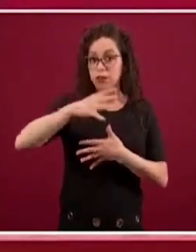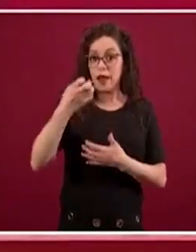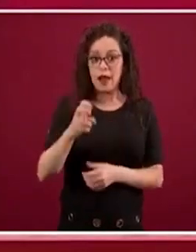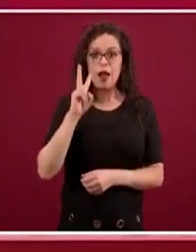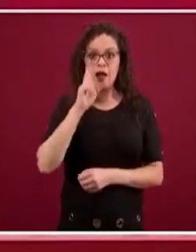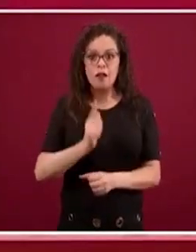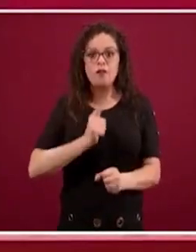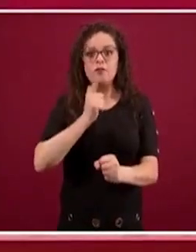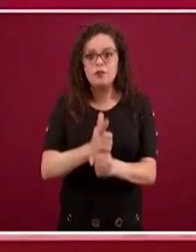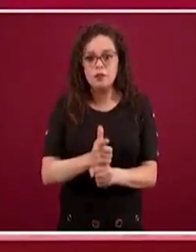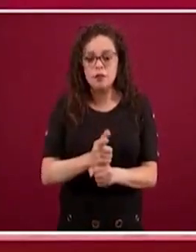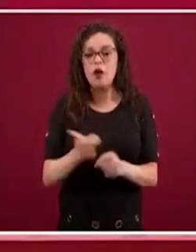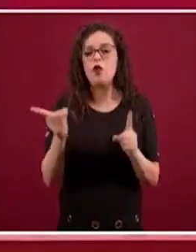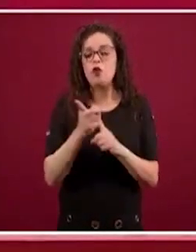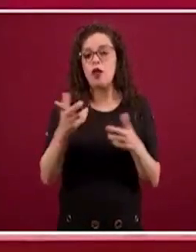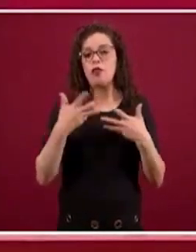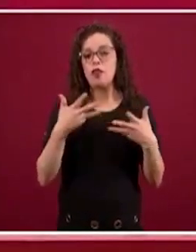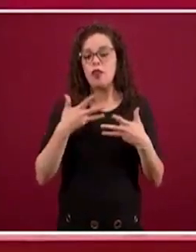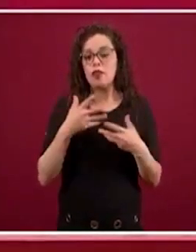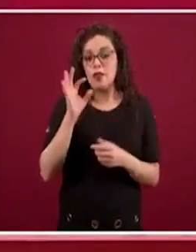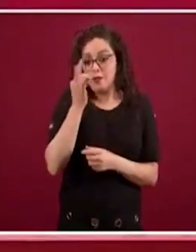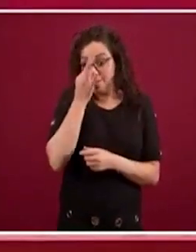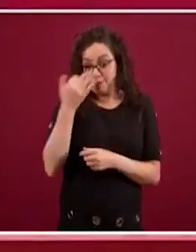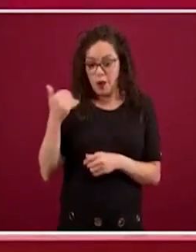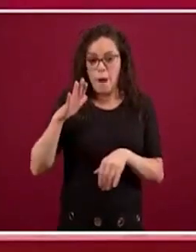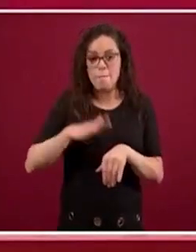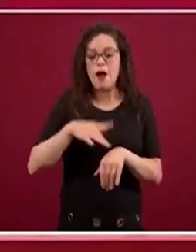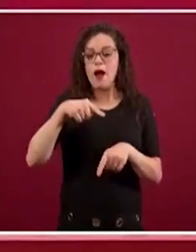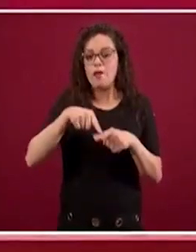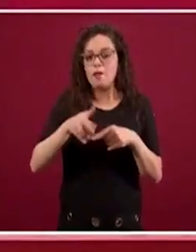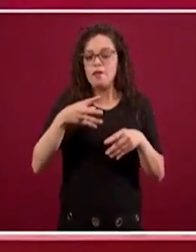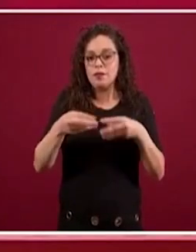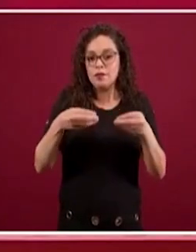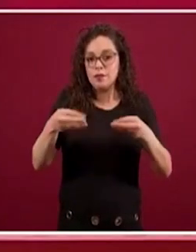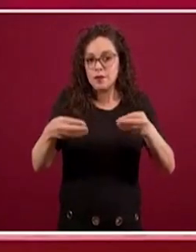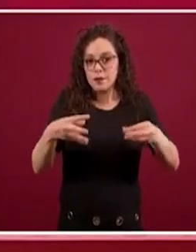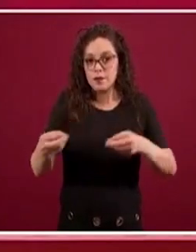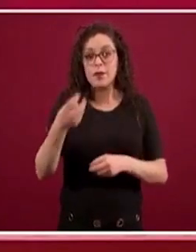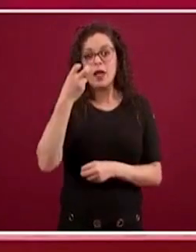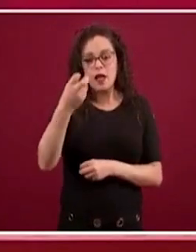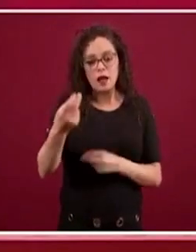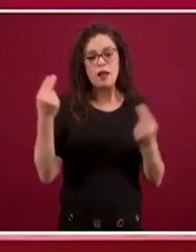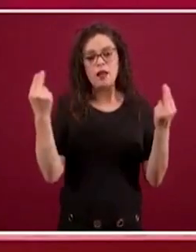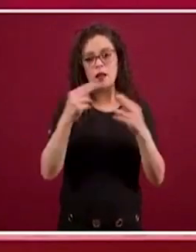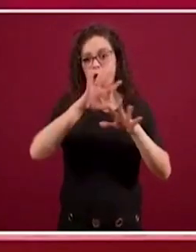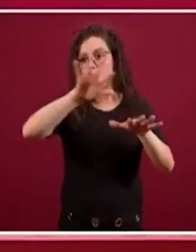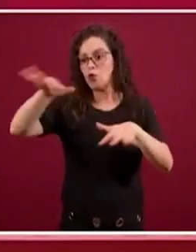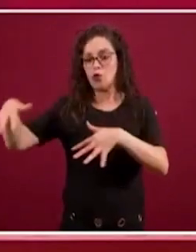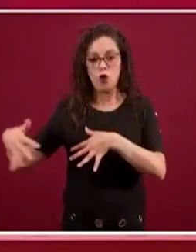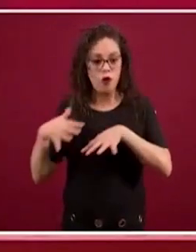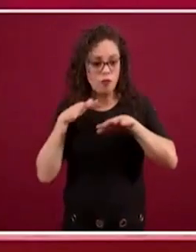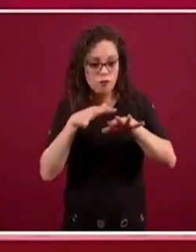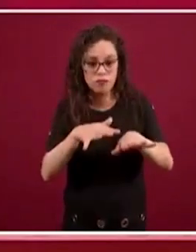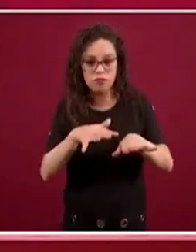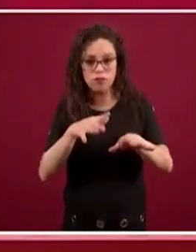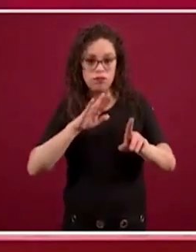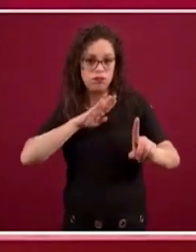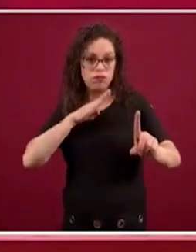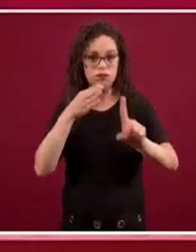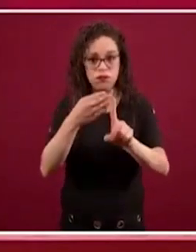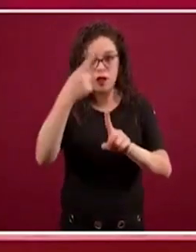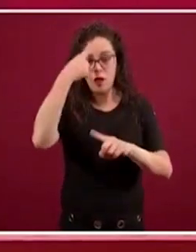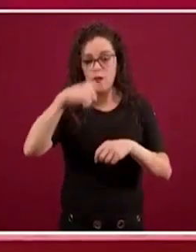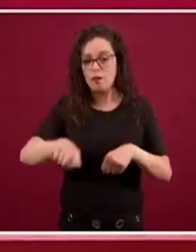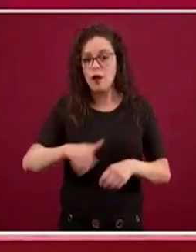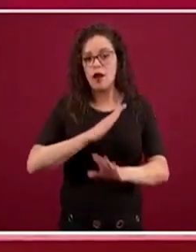llevando a cabo la transmisión más reciente, pues bueno, es donde precisamente se tienen que enfocar todas las intervenciones de prevención y